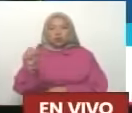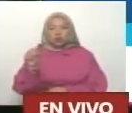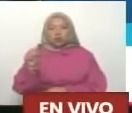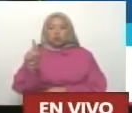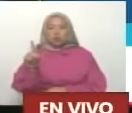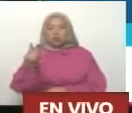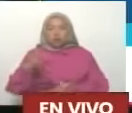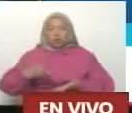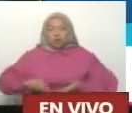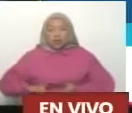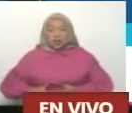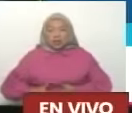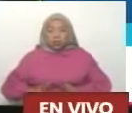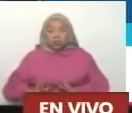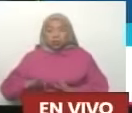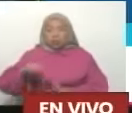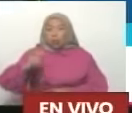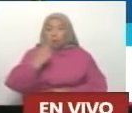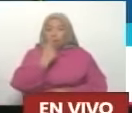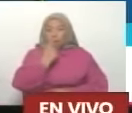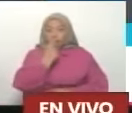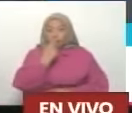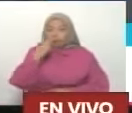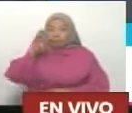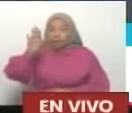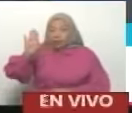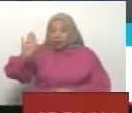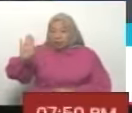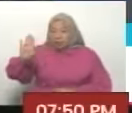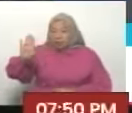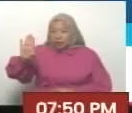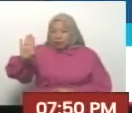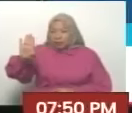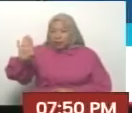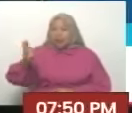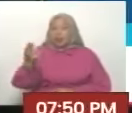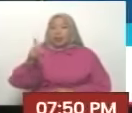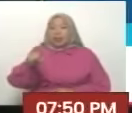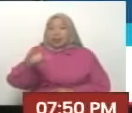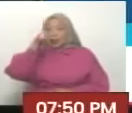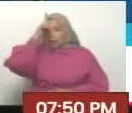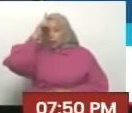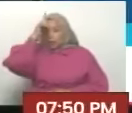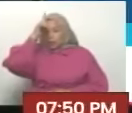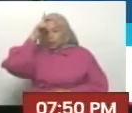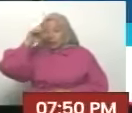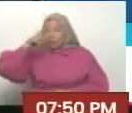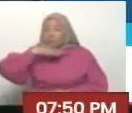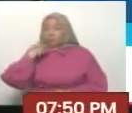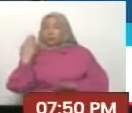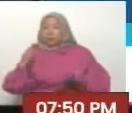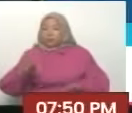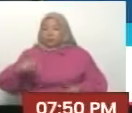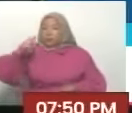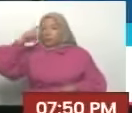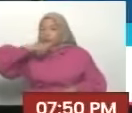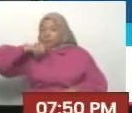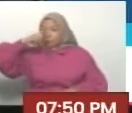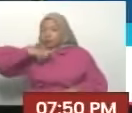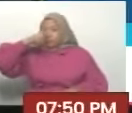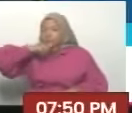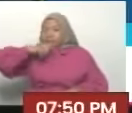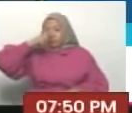El nazismo Y el fascismo El nazismo Y el fascismo Nació en una crisis Profunda En el sistema